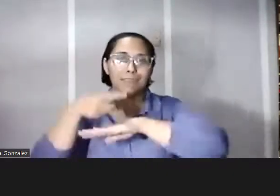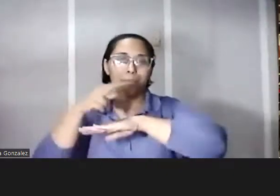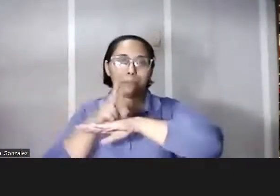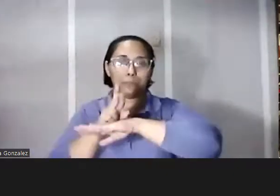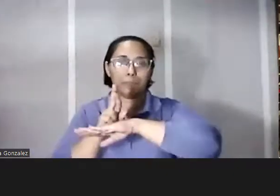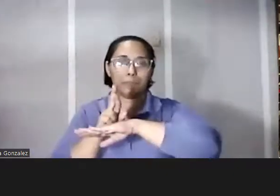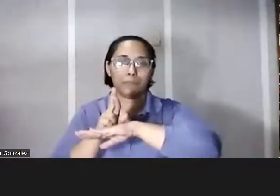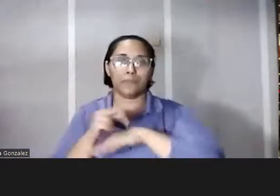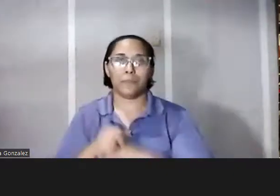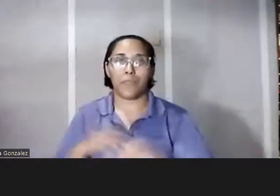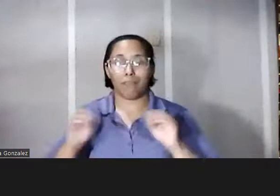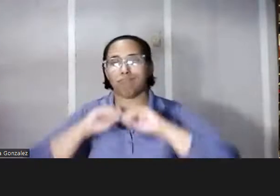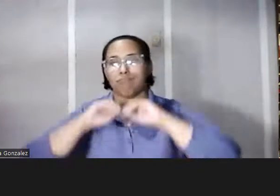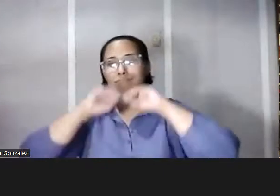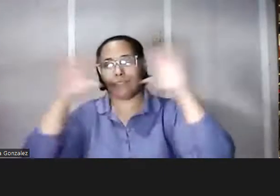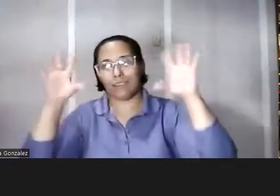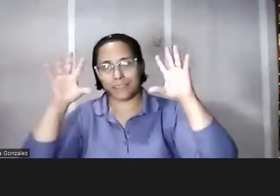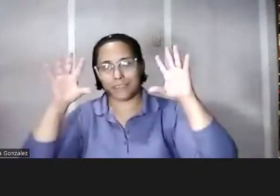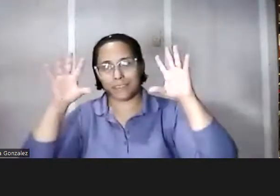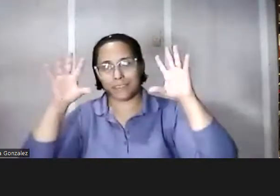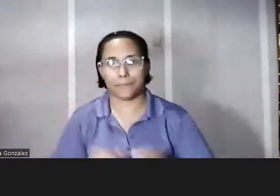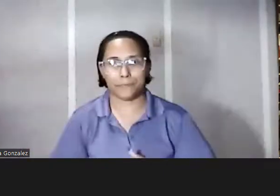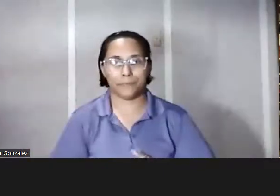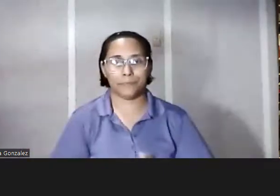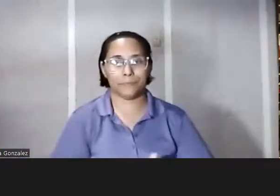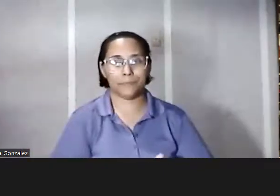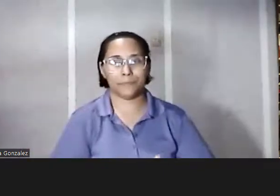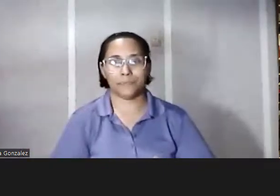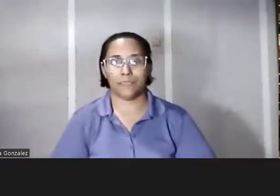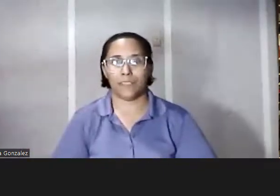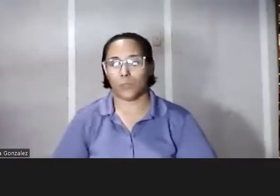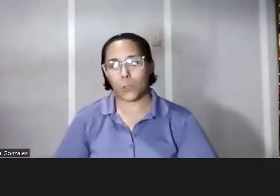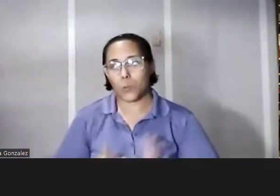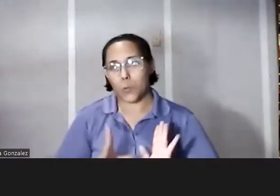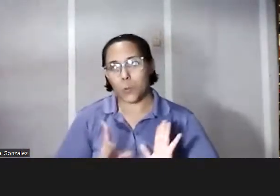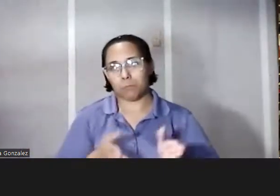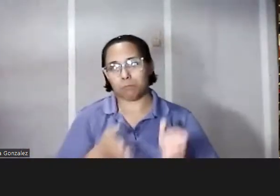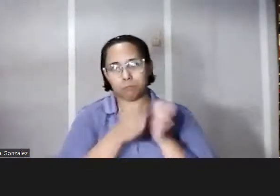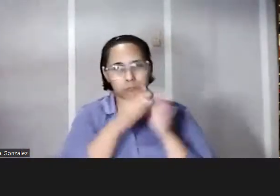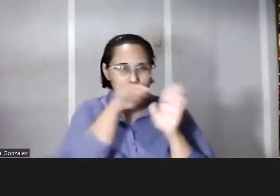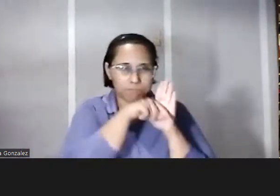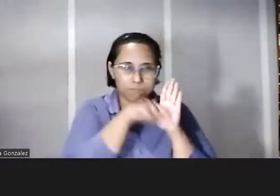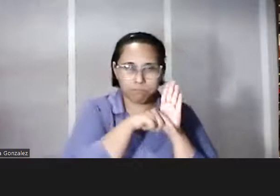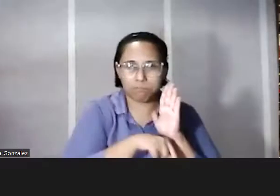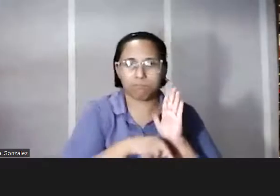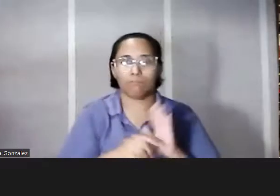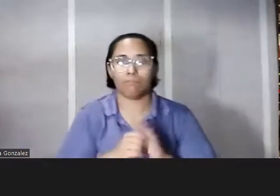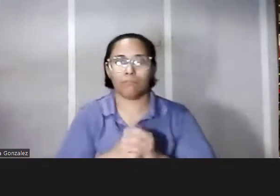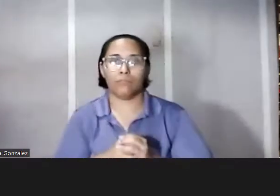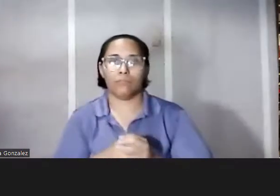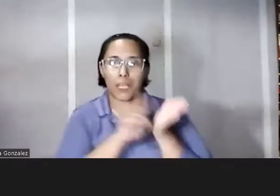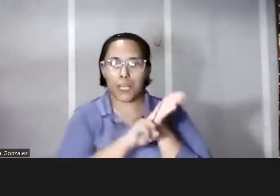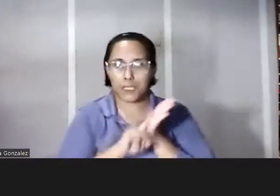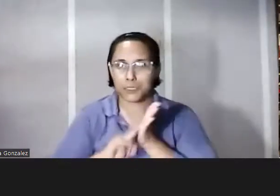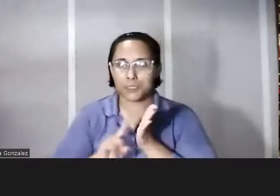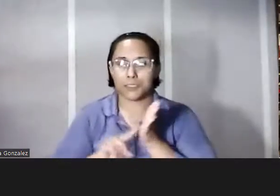algo que claro por temas de espacio no no no atendí verdad a fondo no no atendimos a fondo pero